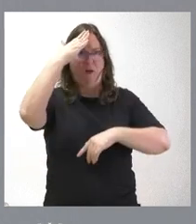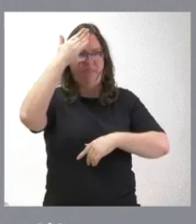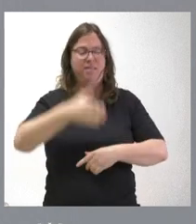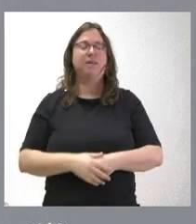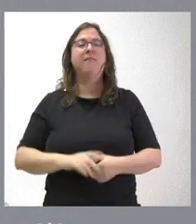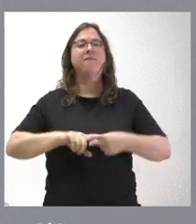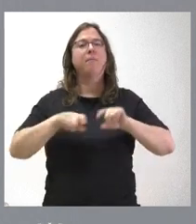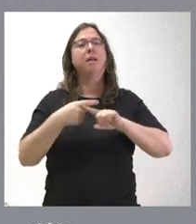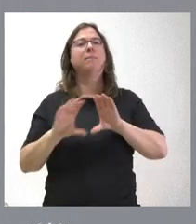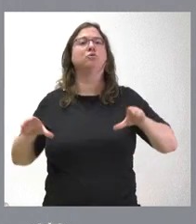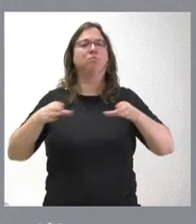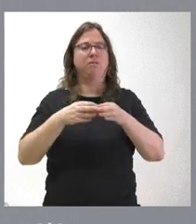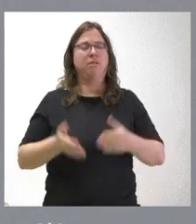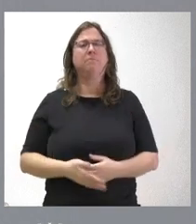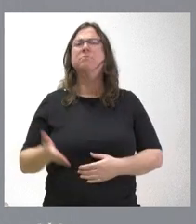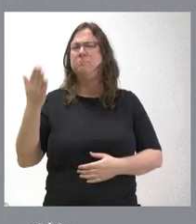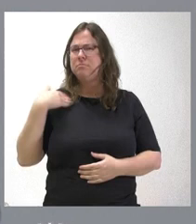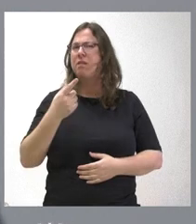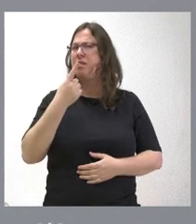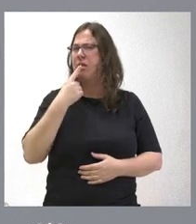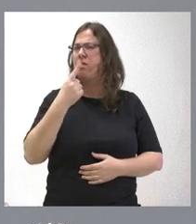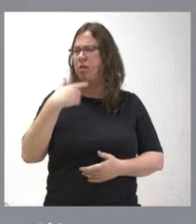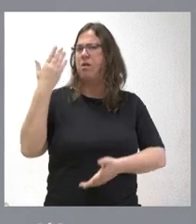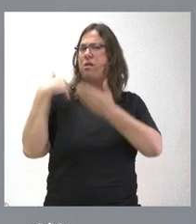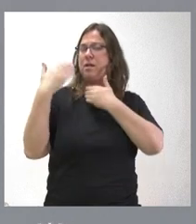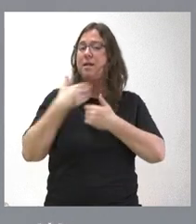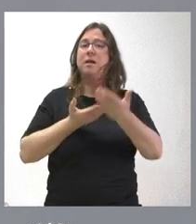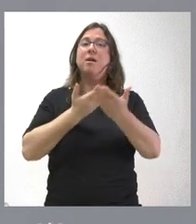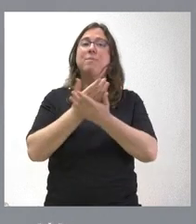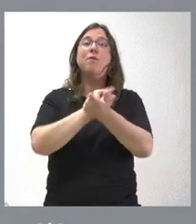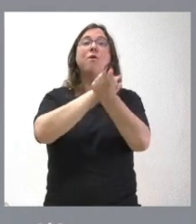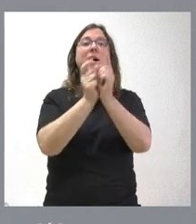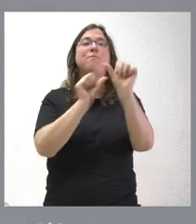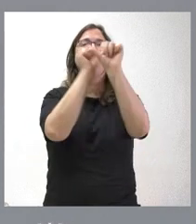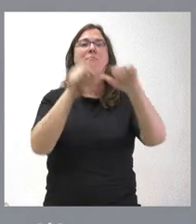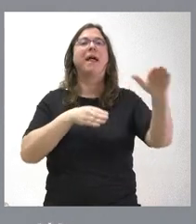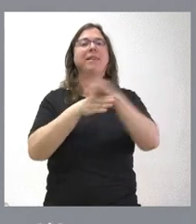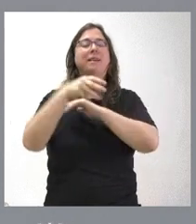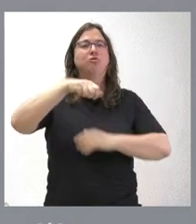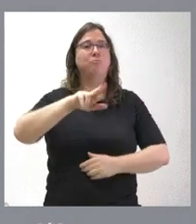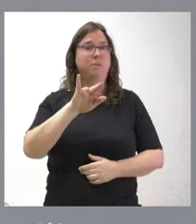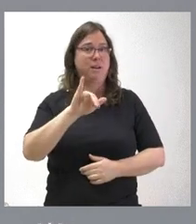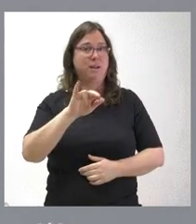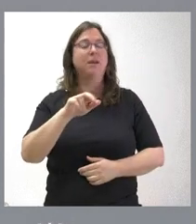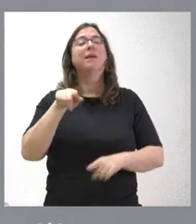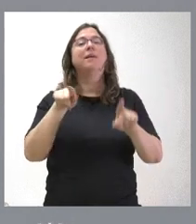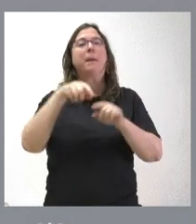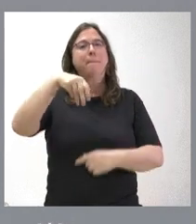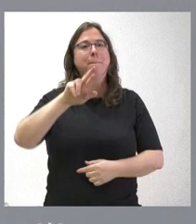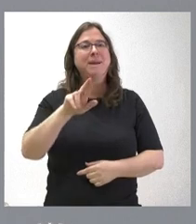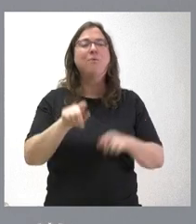algún tiempo. Pedíamos un cambio en el modelo de acceso al MIR, que el examen MIR no fuera un modelo